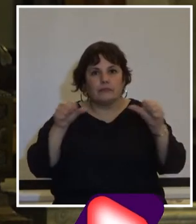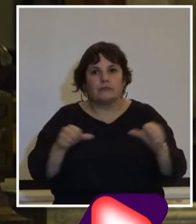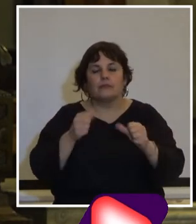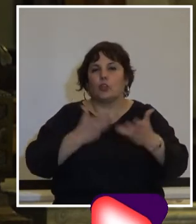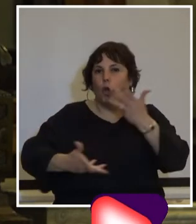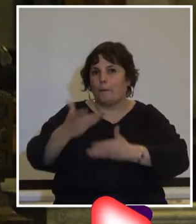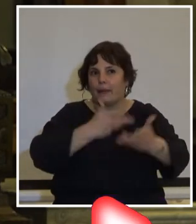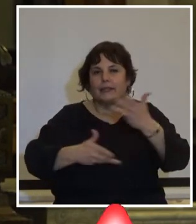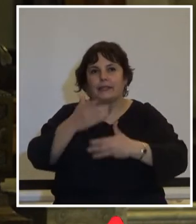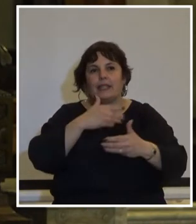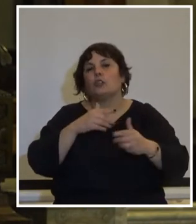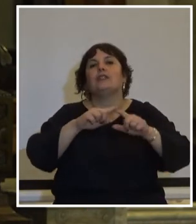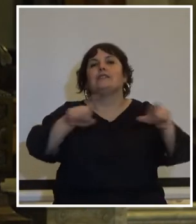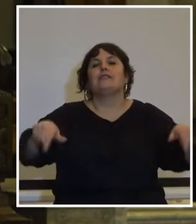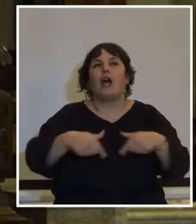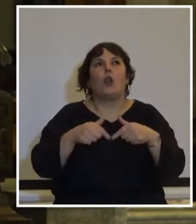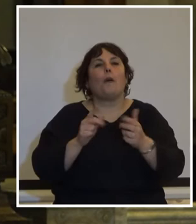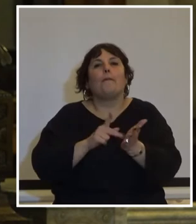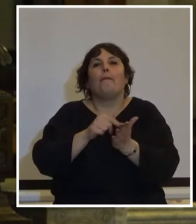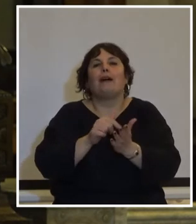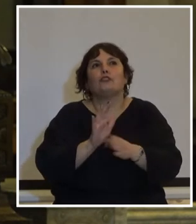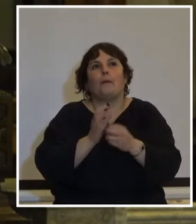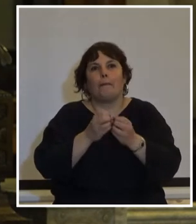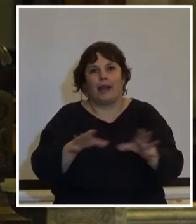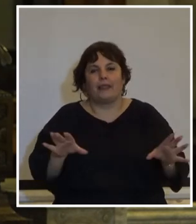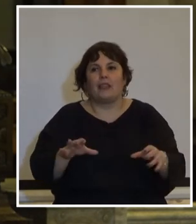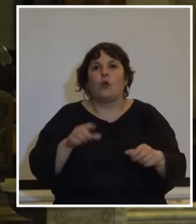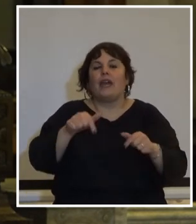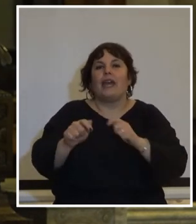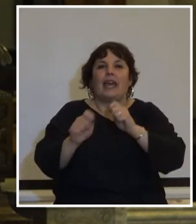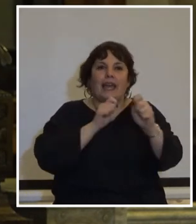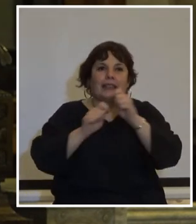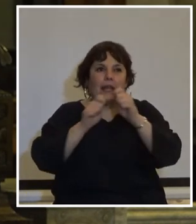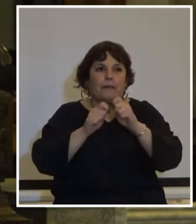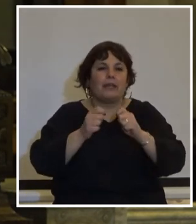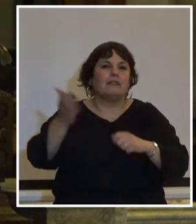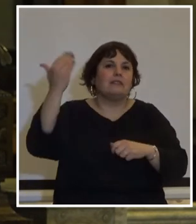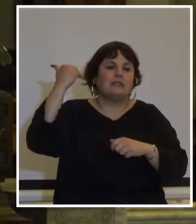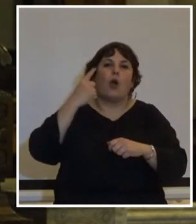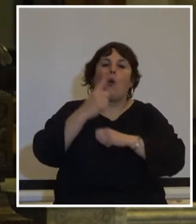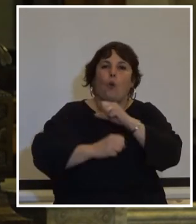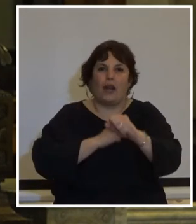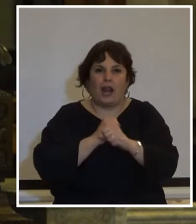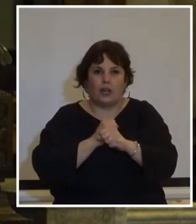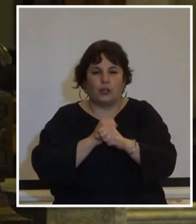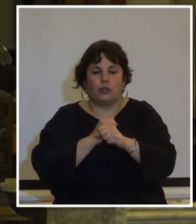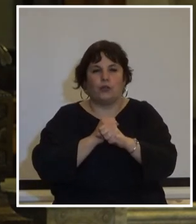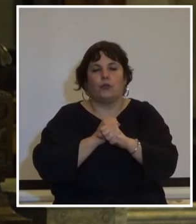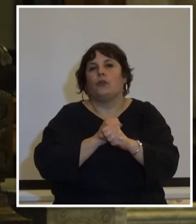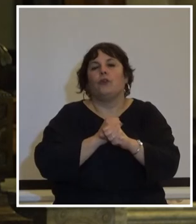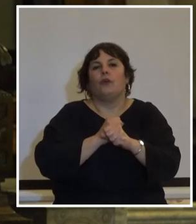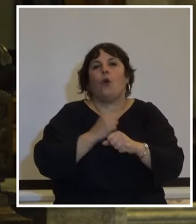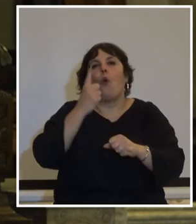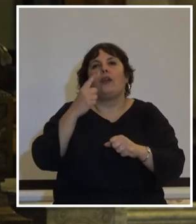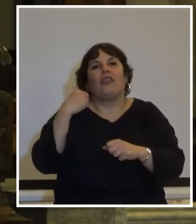compartiendo entonces en el salón de los pasos perdidos esta entrevista se realizó hace un año a Eduardo Platero